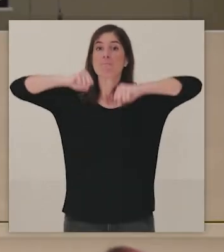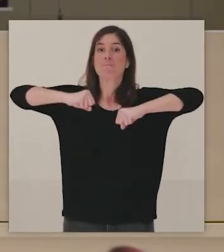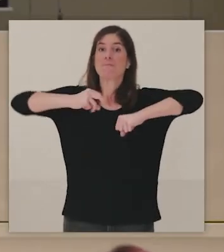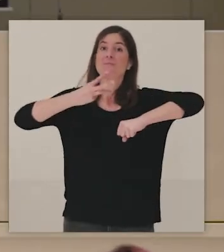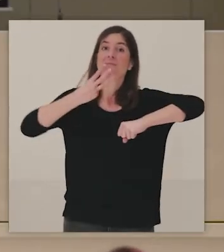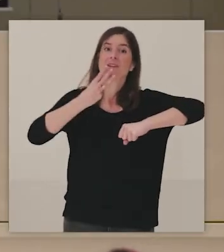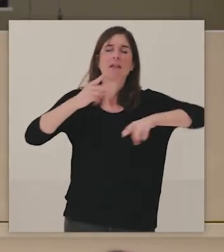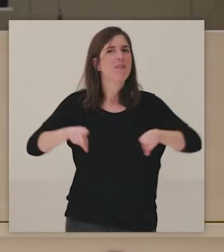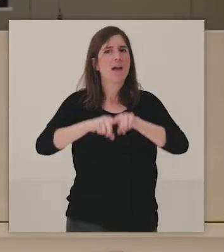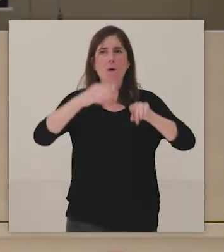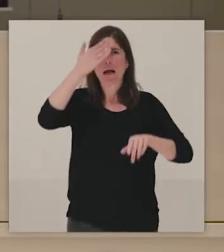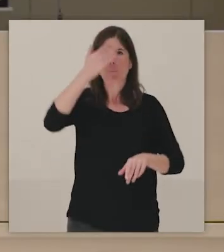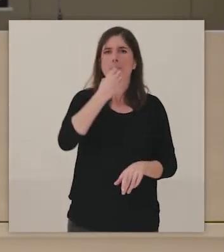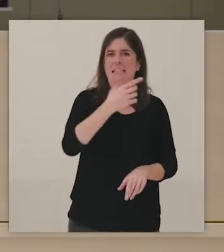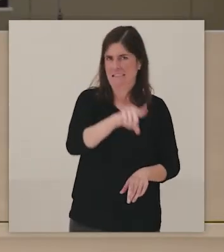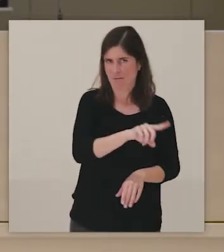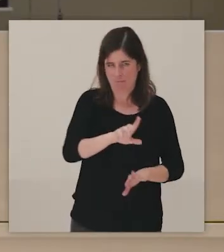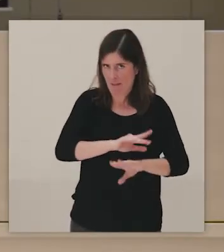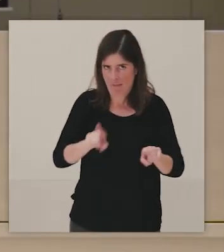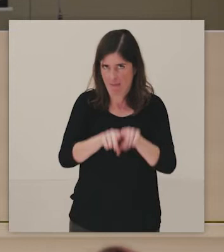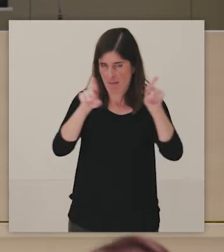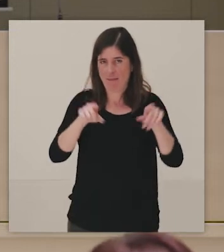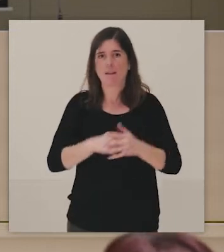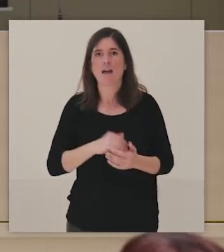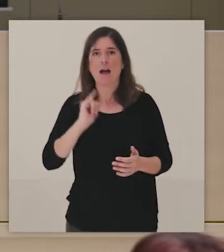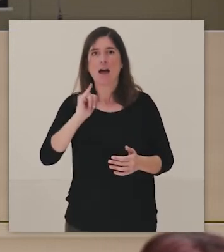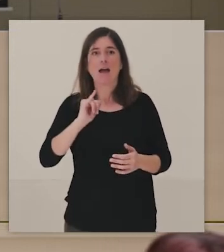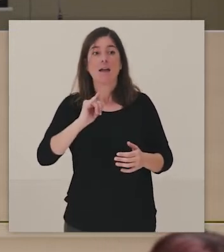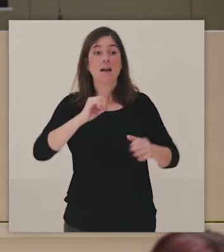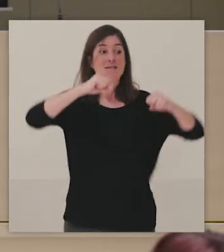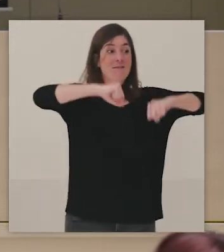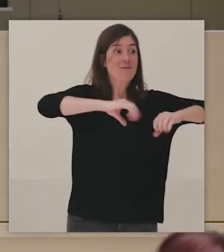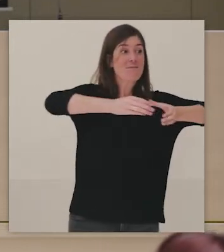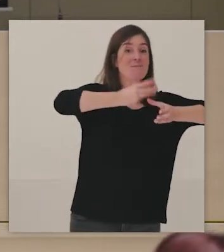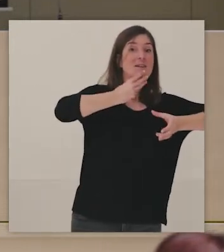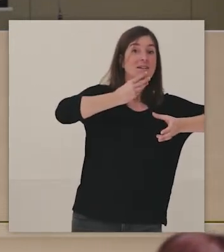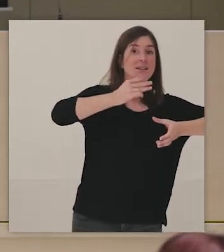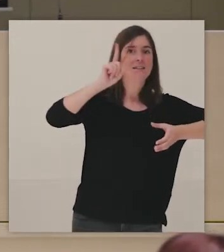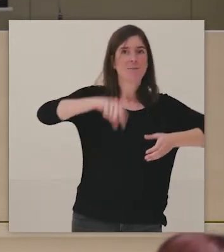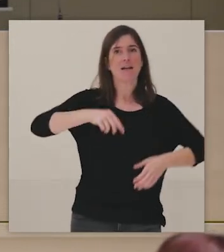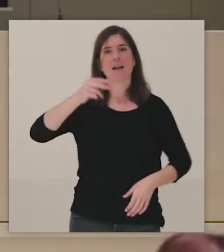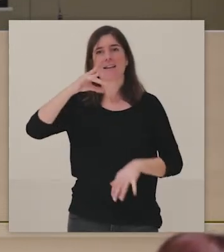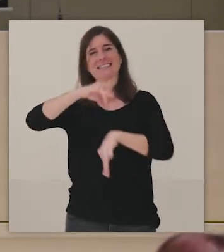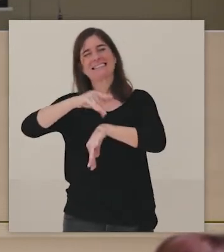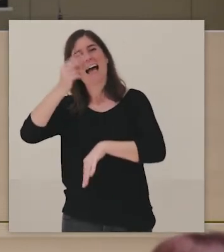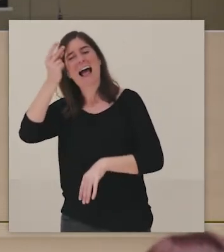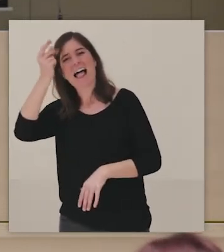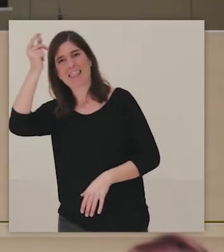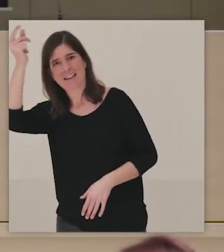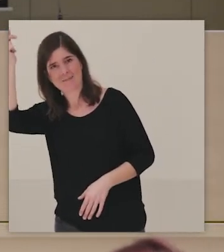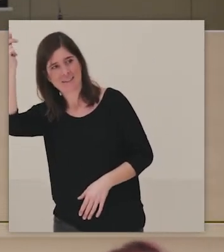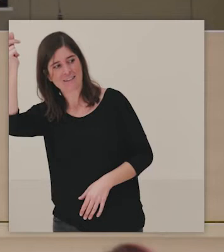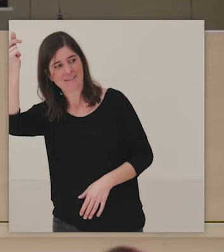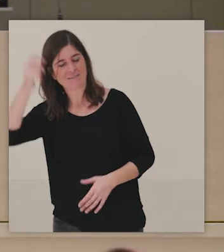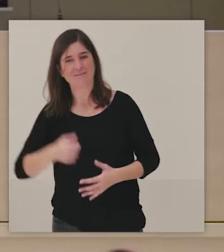como os decía, con o sin deterioro, pues tenemos personas mayores, pero también tenemos Alzheimer. Importante en este